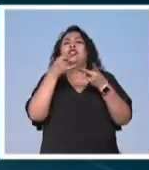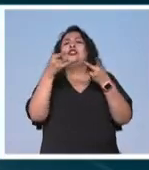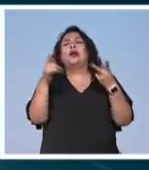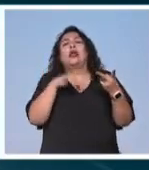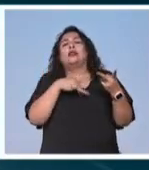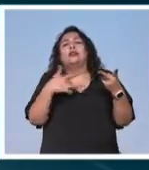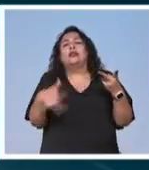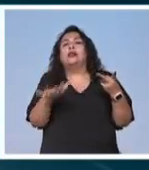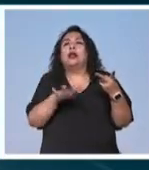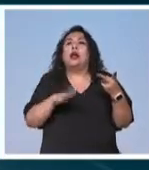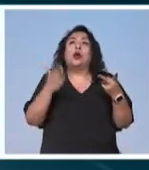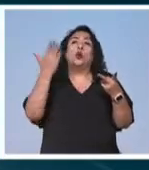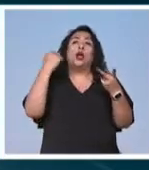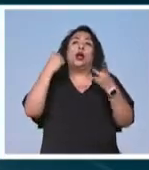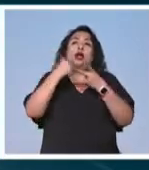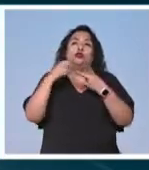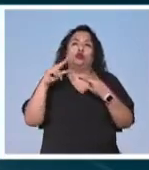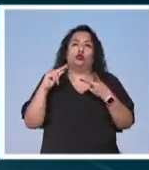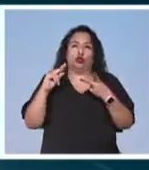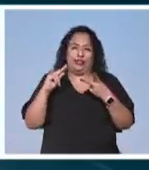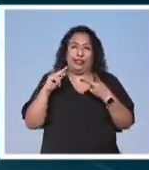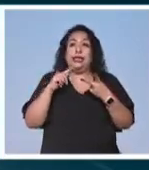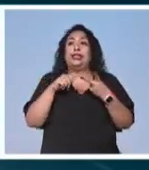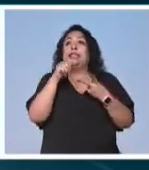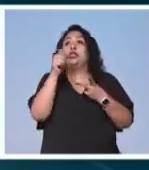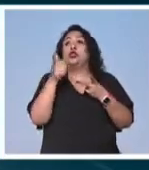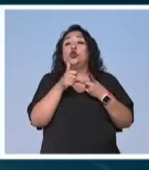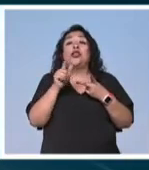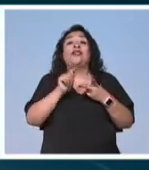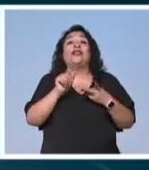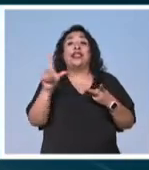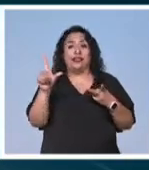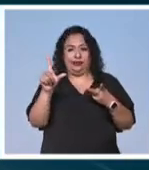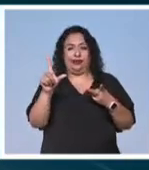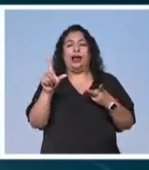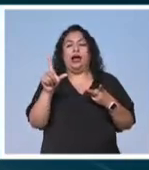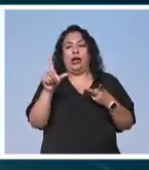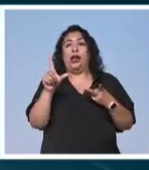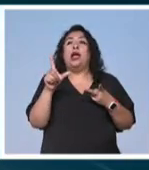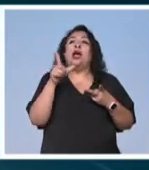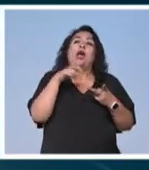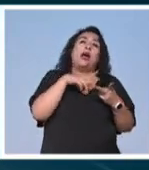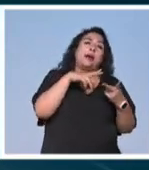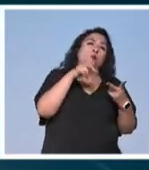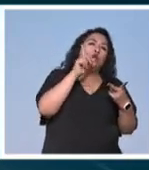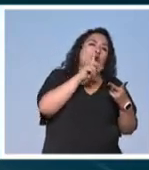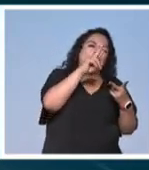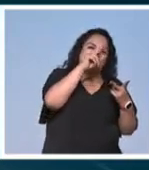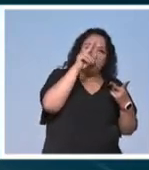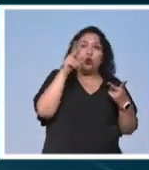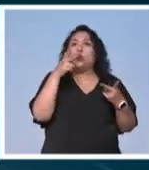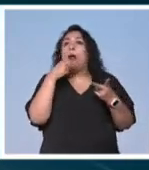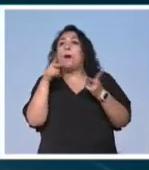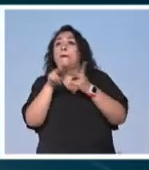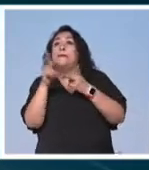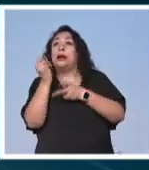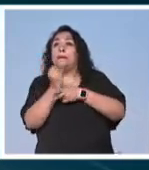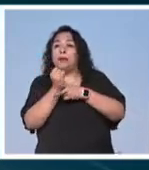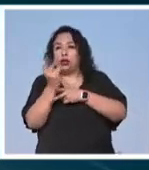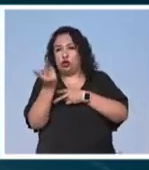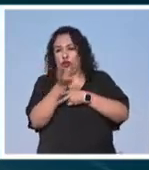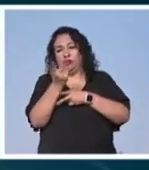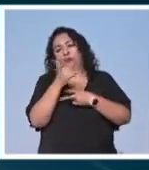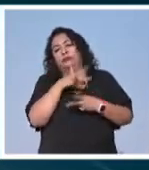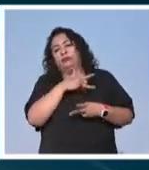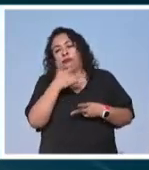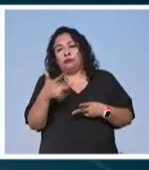romántica ambientada en la década de los 80 en la ciudad de Tlaxcala, entre una pintora y un periodista. Es